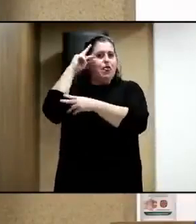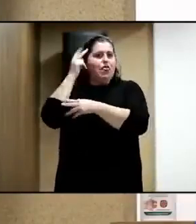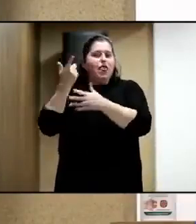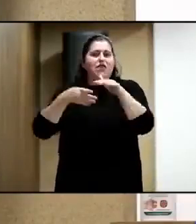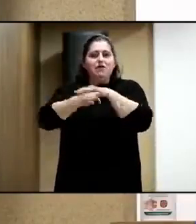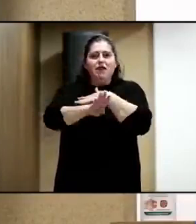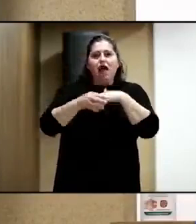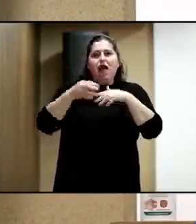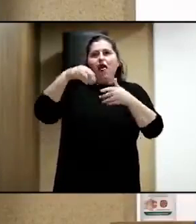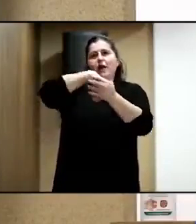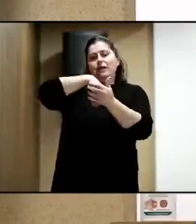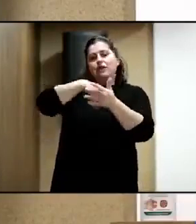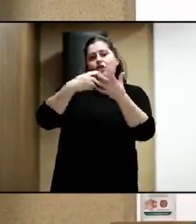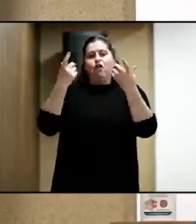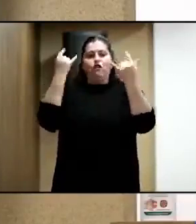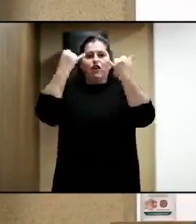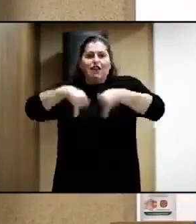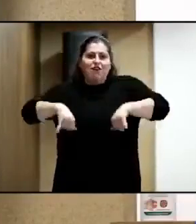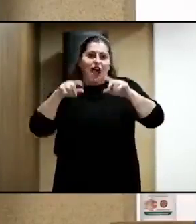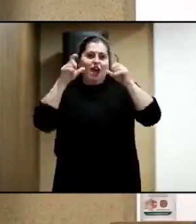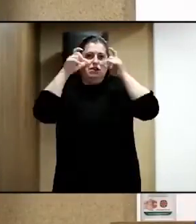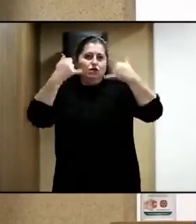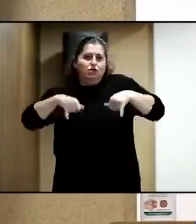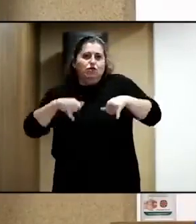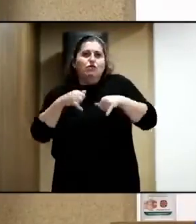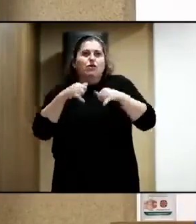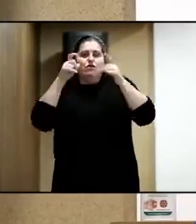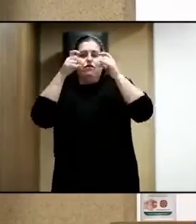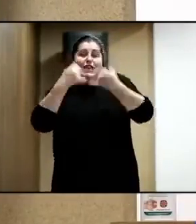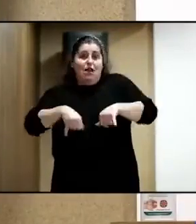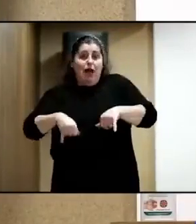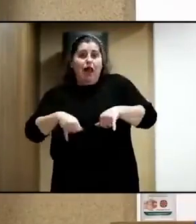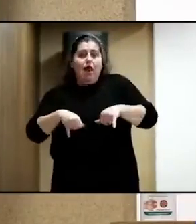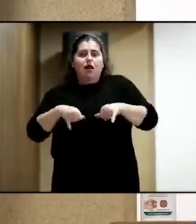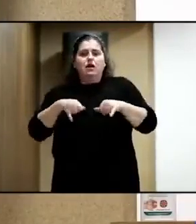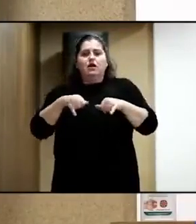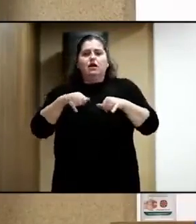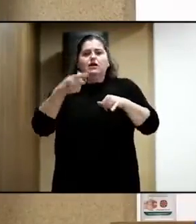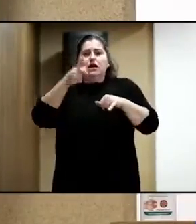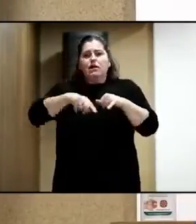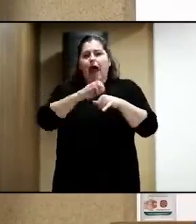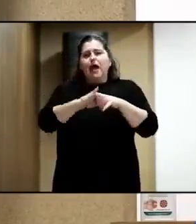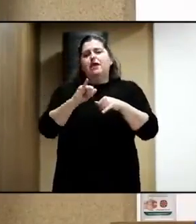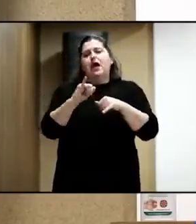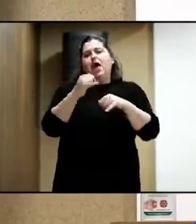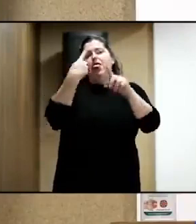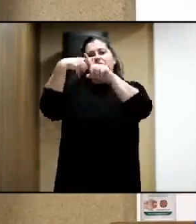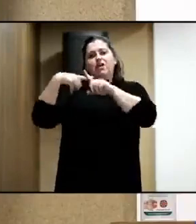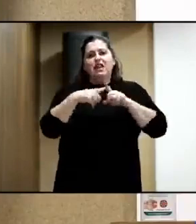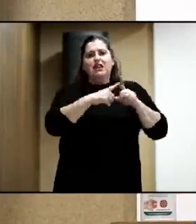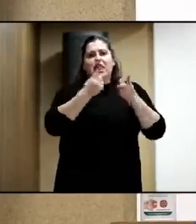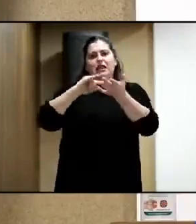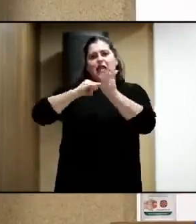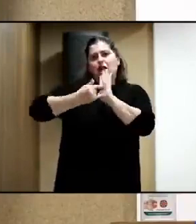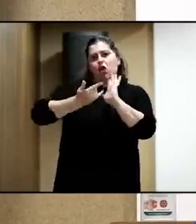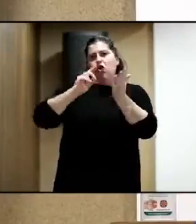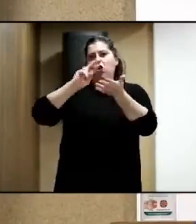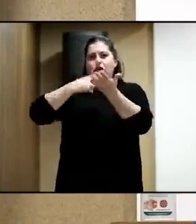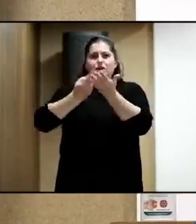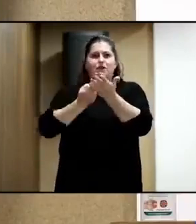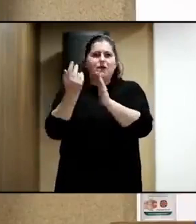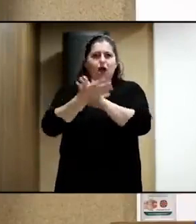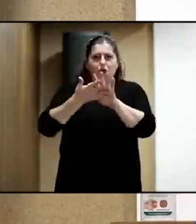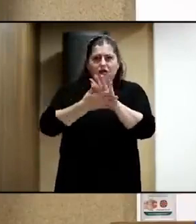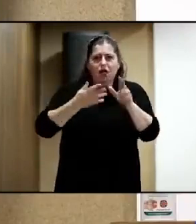inclusión en los festivales de música y vamos a tener con nosotros a diferentes personas, técnicos, intérpretes de lengua de